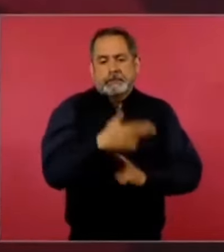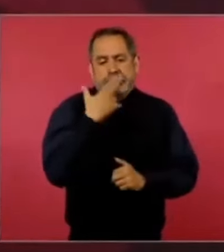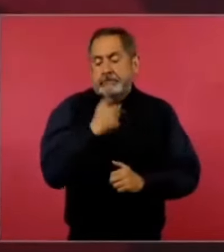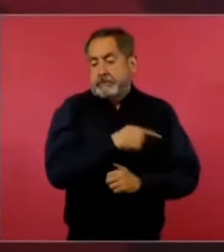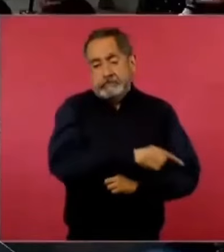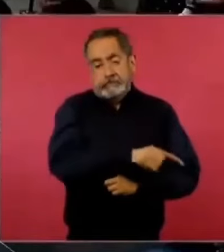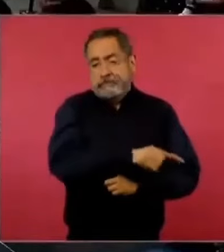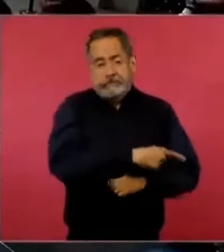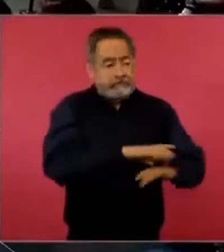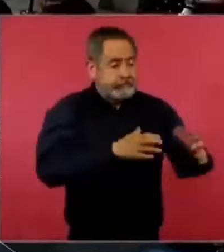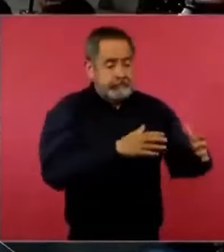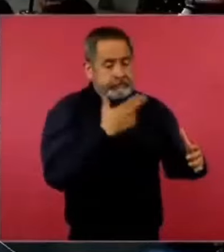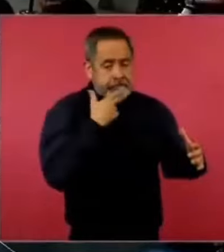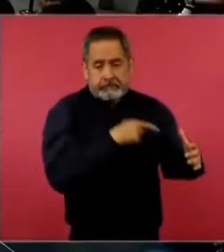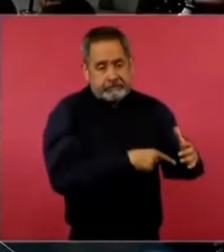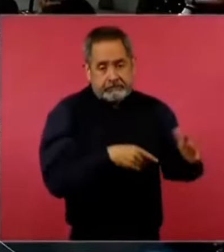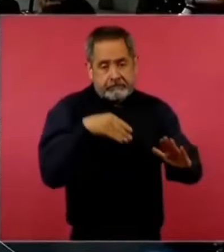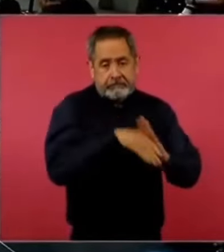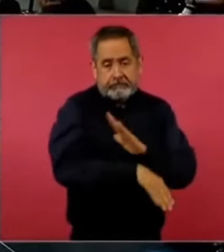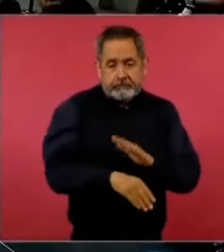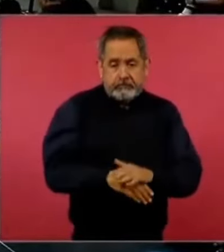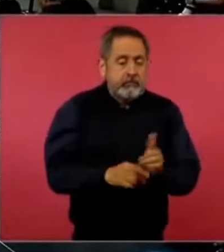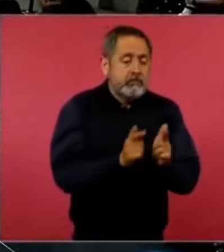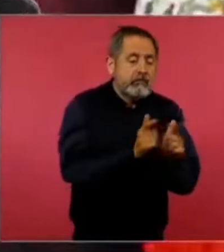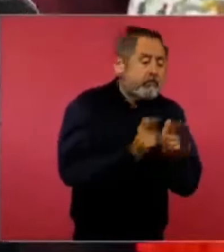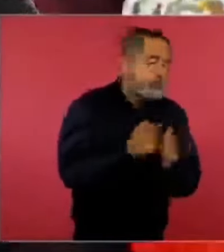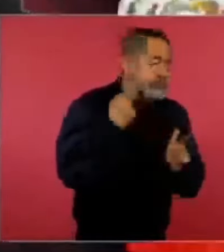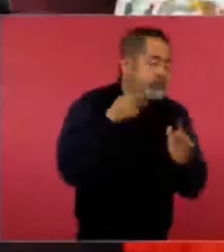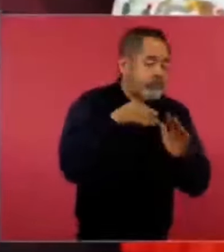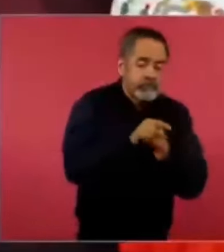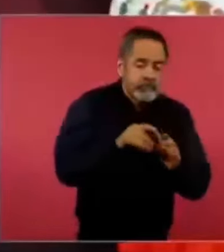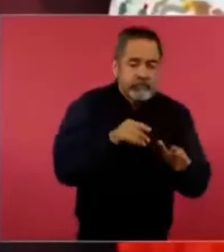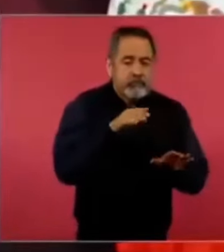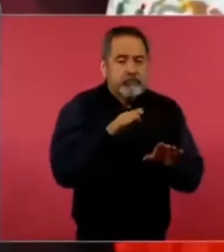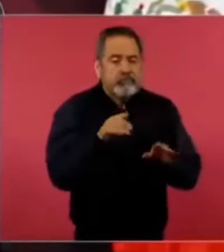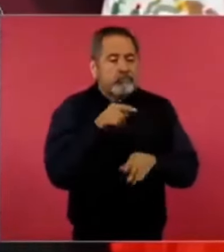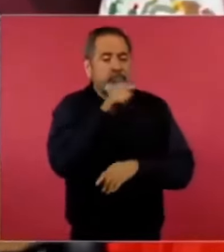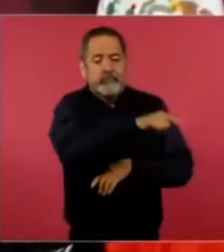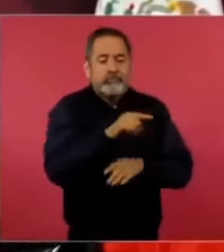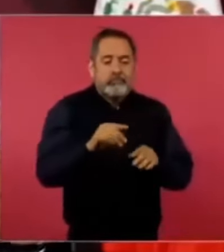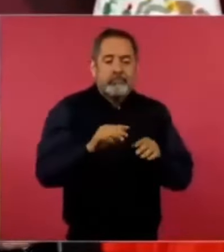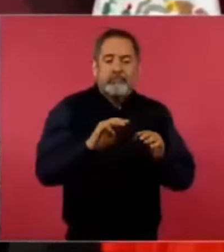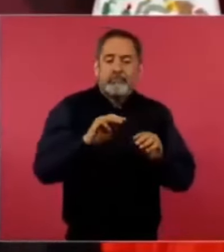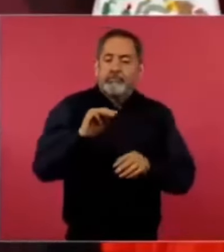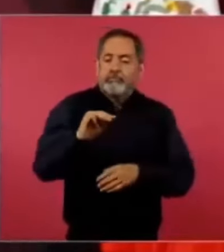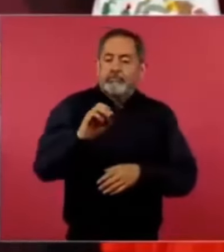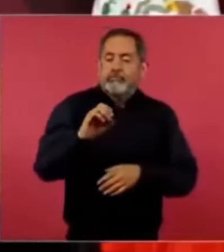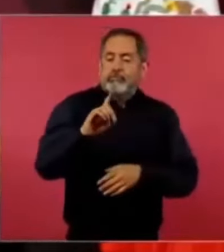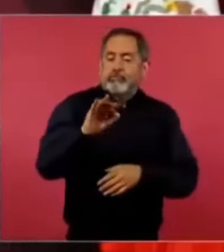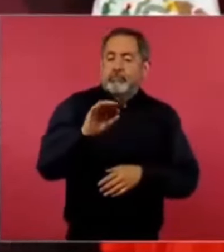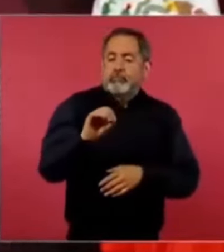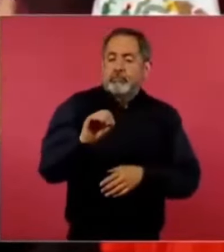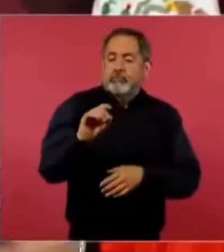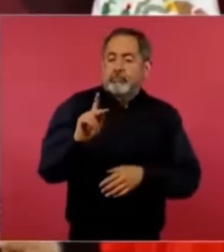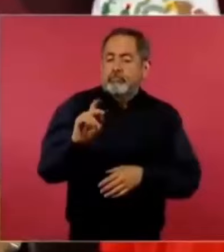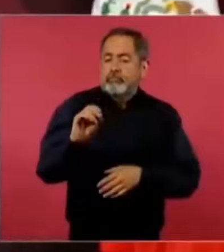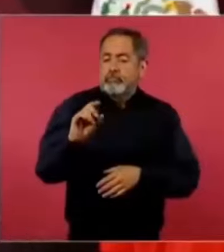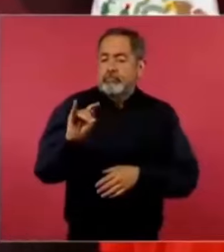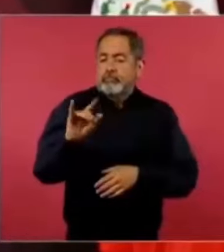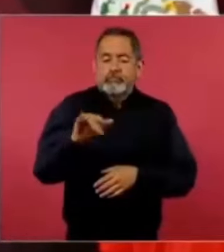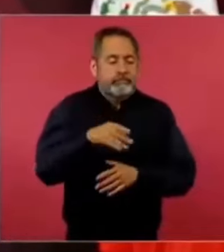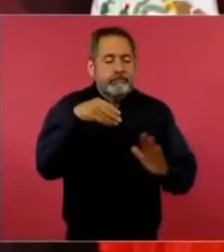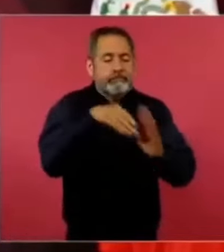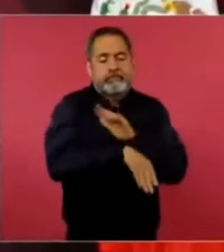porque no es que fracasaron los partidos, no, fracasó ese modelo, se puso al descubierto